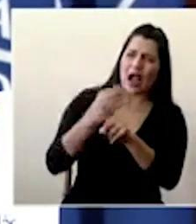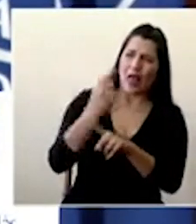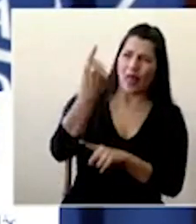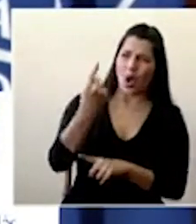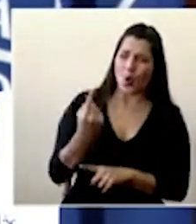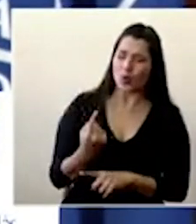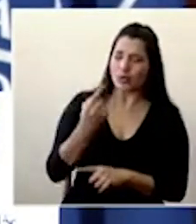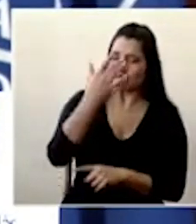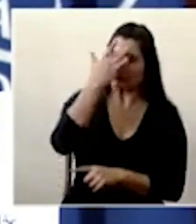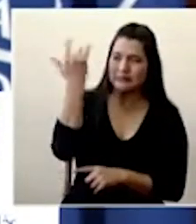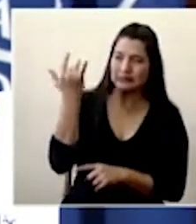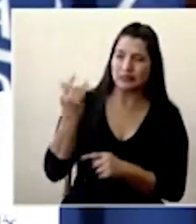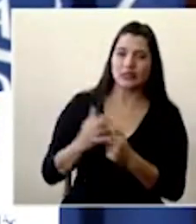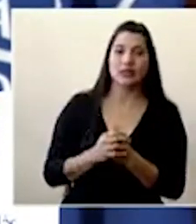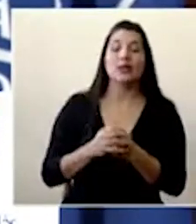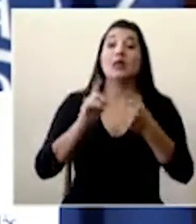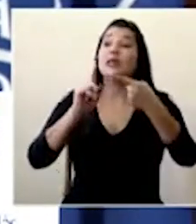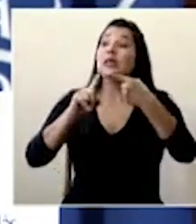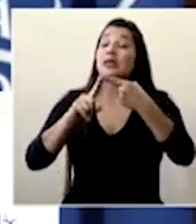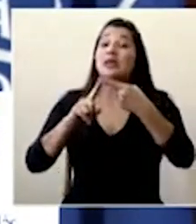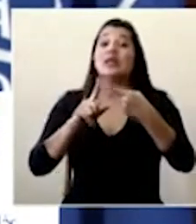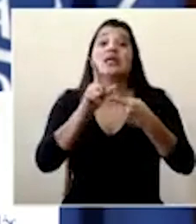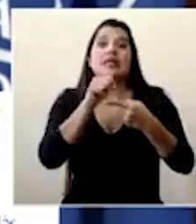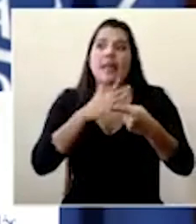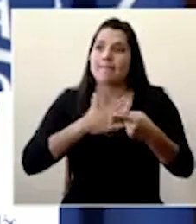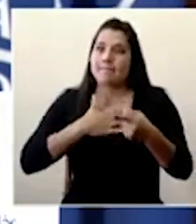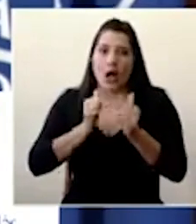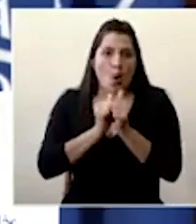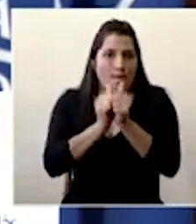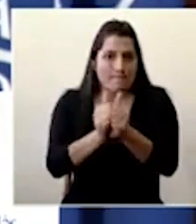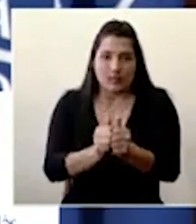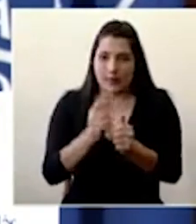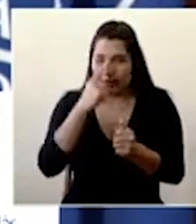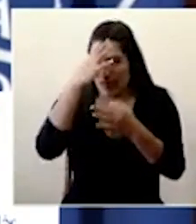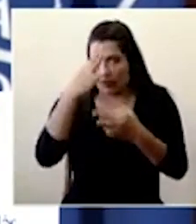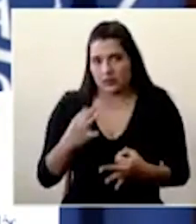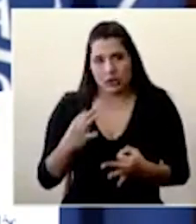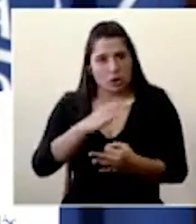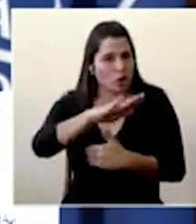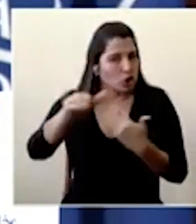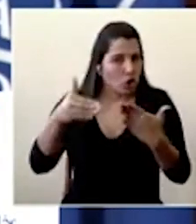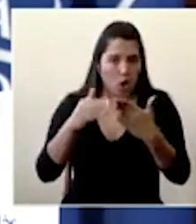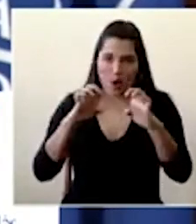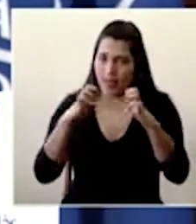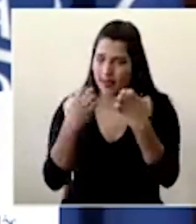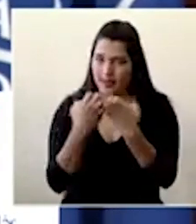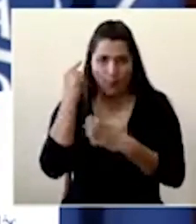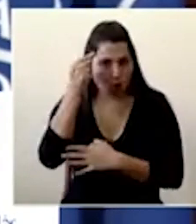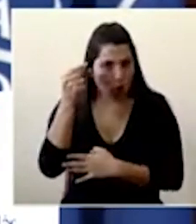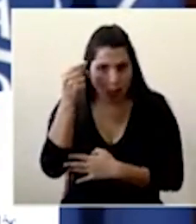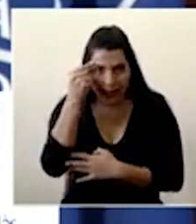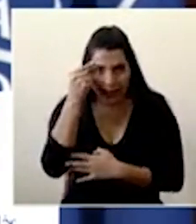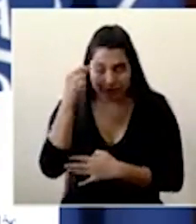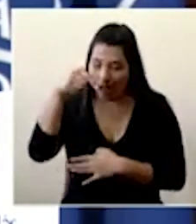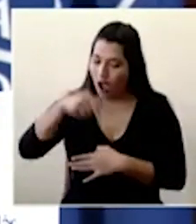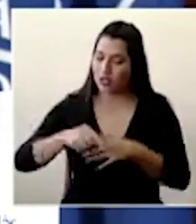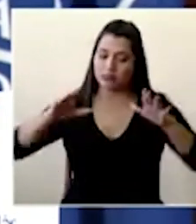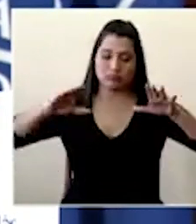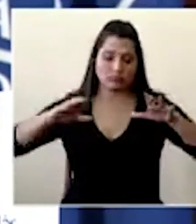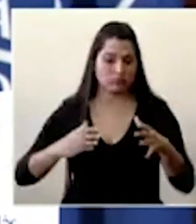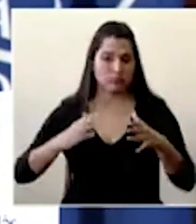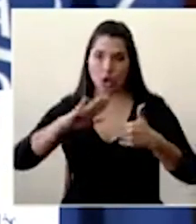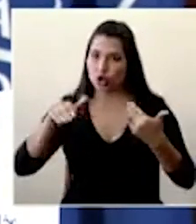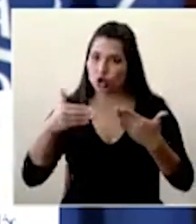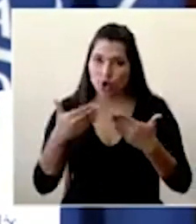detener todas con respecto a quién acompaña las decisiones es todo el equipo de gobierno o sea aquí nos hemos unido todos desde la parte